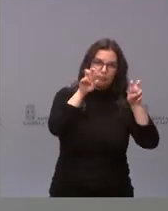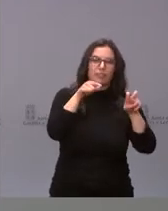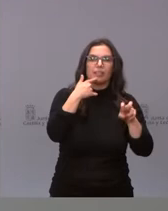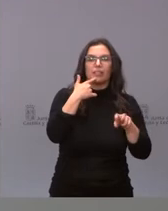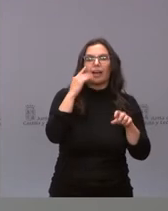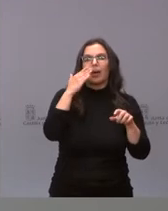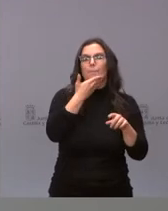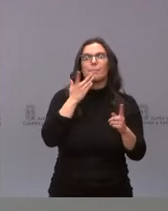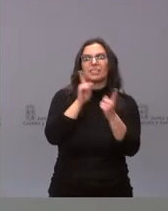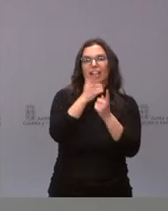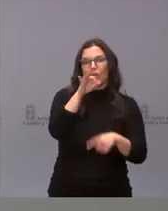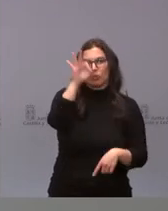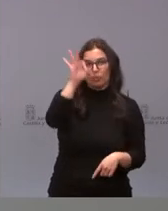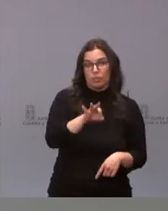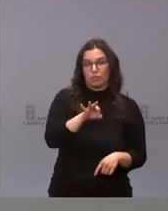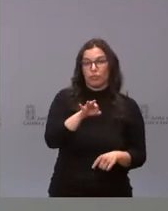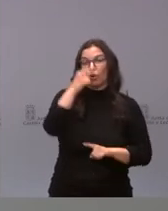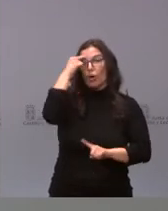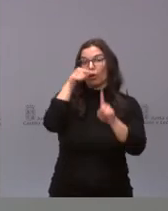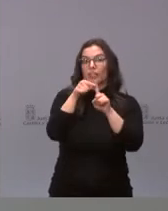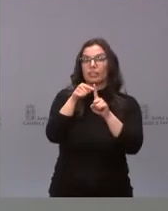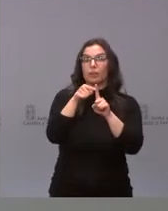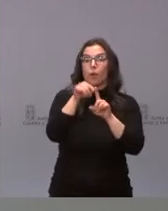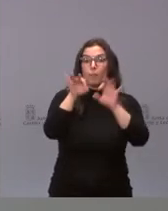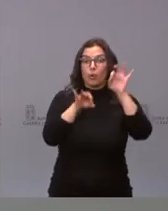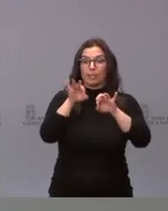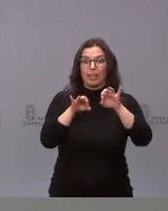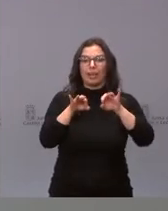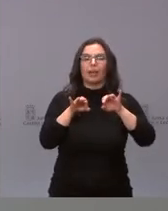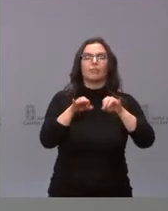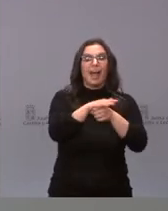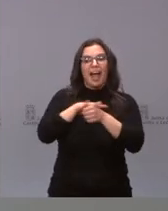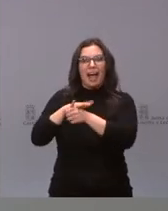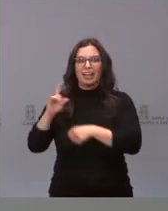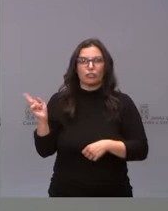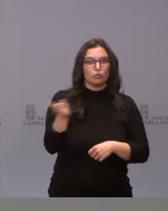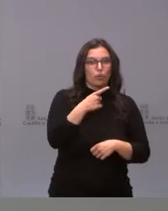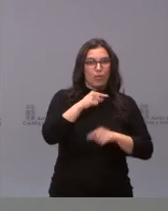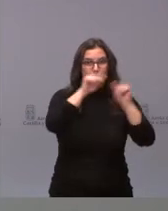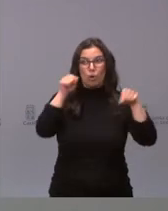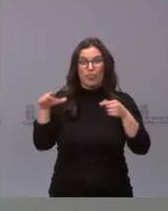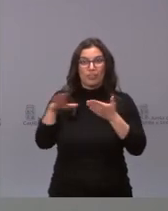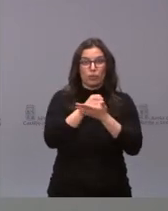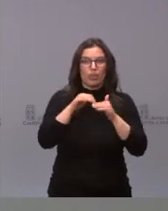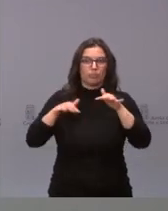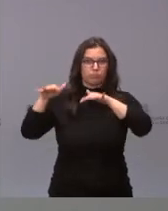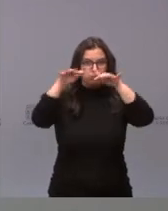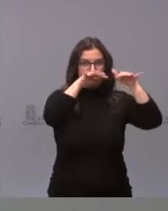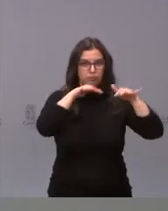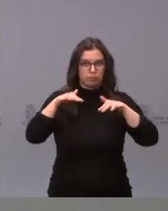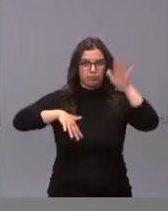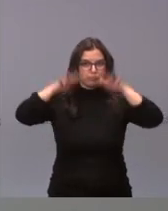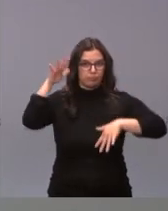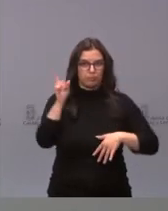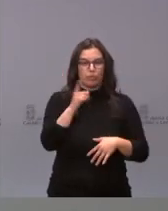El objetivo es homogenizar este porcentaje en todas las áreas y, desde luego, queremos impulsar el aumento de la consulta